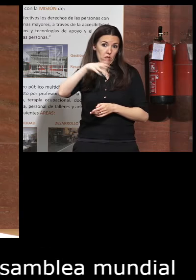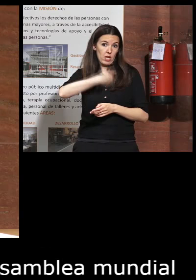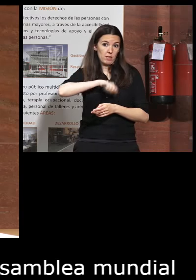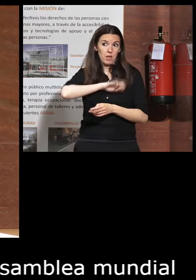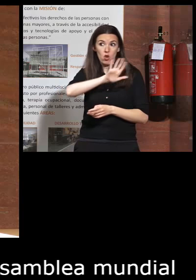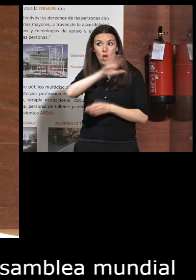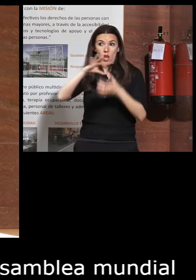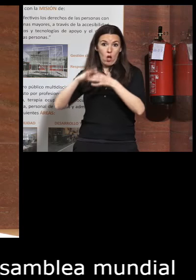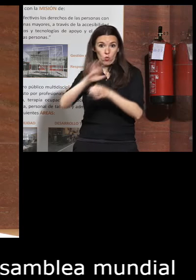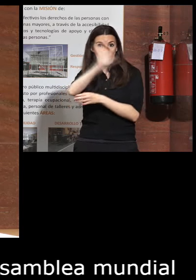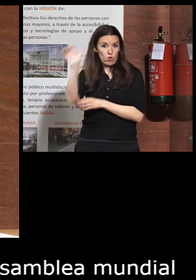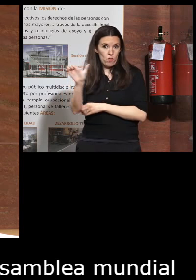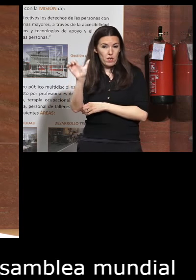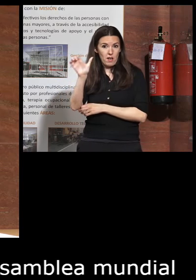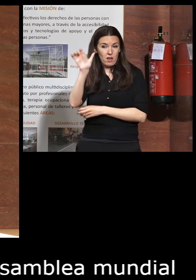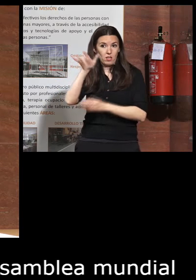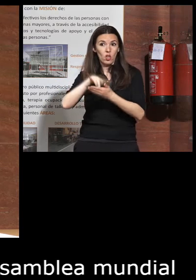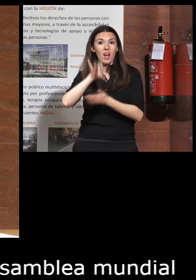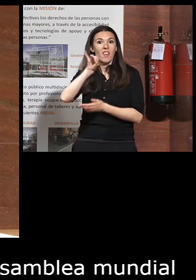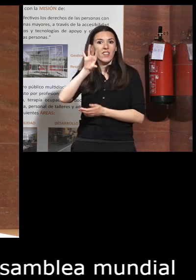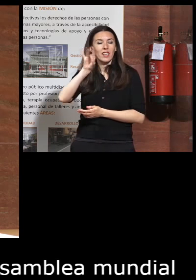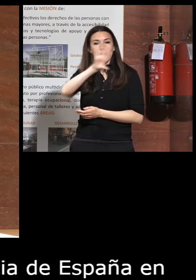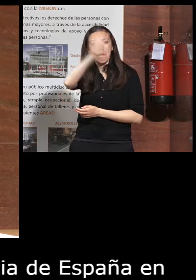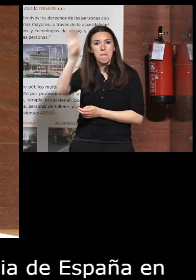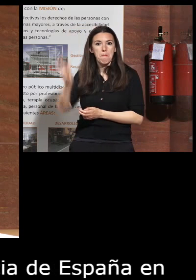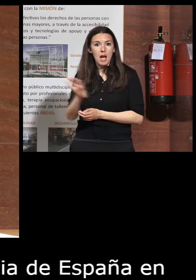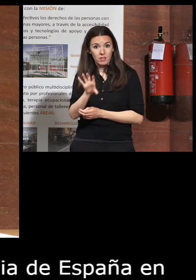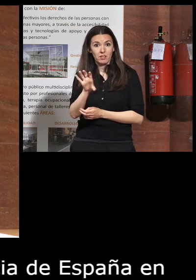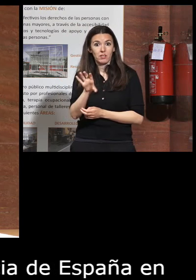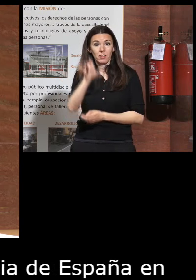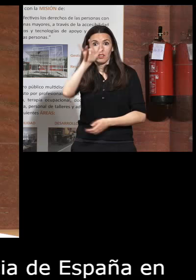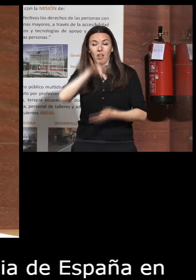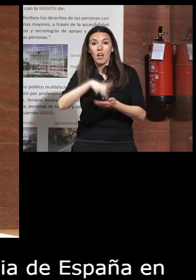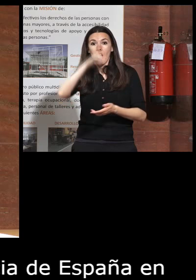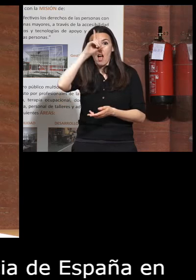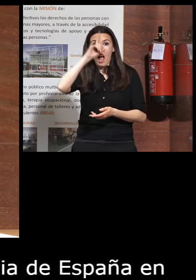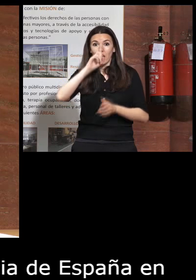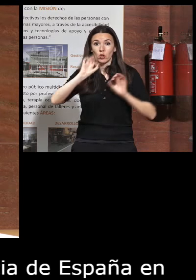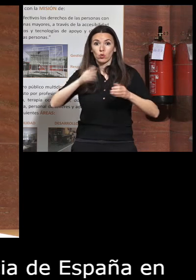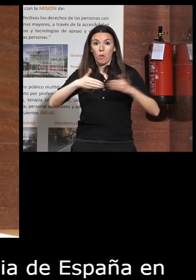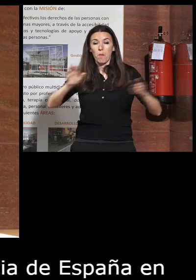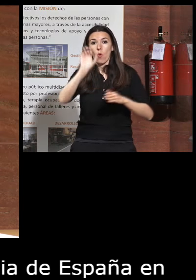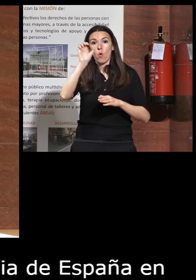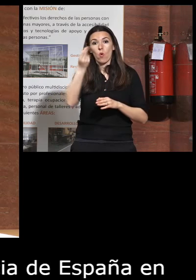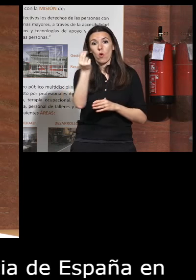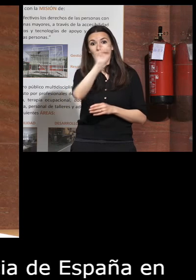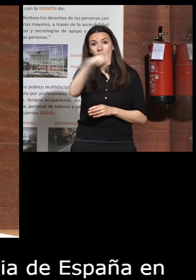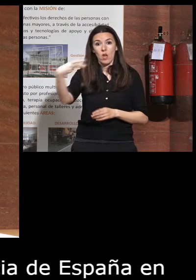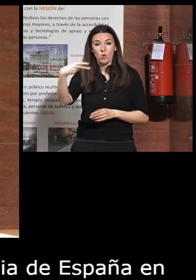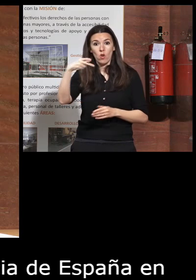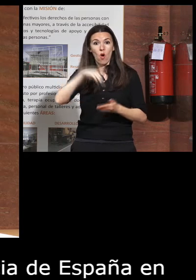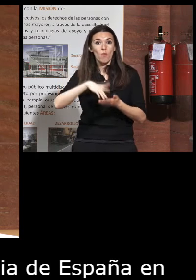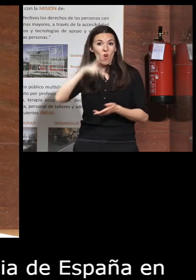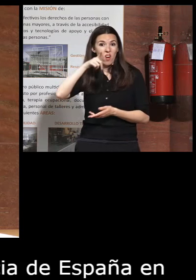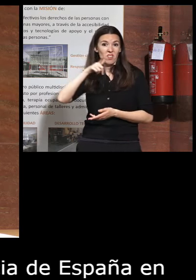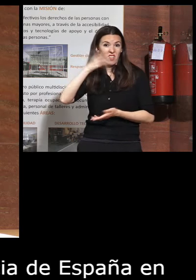momento Unión Europea solo de 15 países y fue el año que entró el euro el año en que Leticia Ortiz